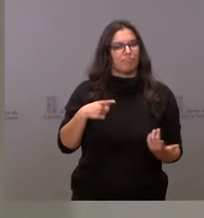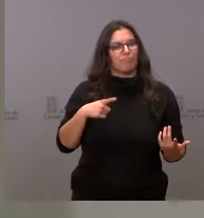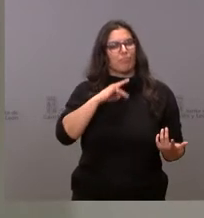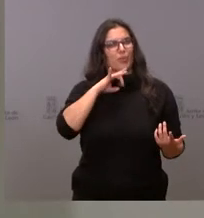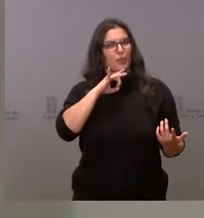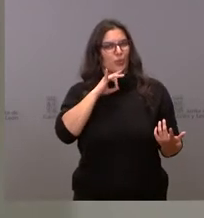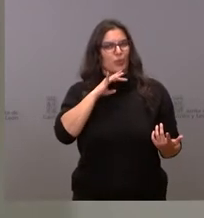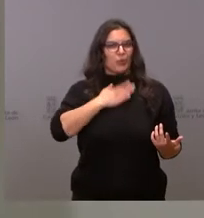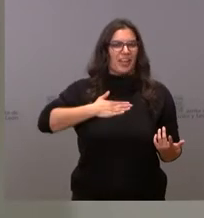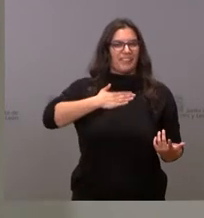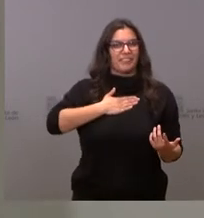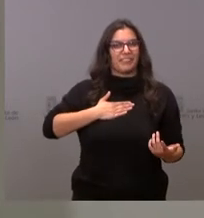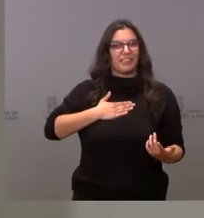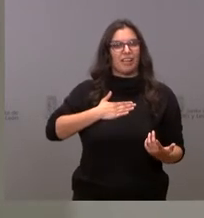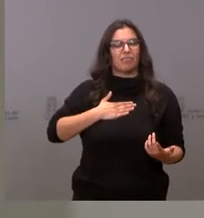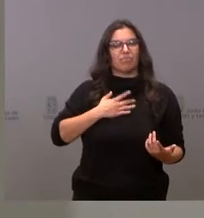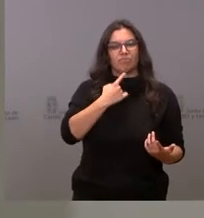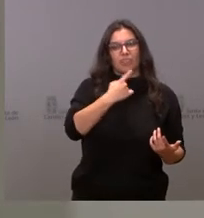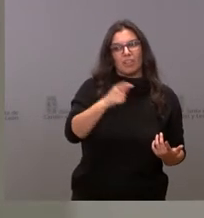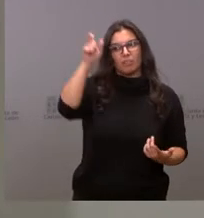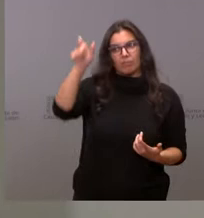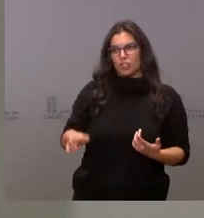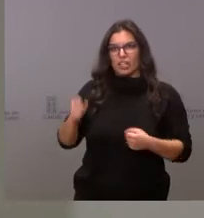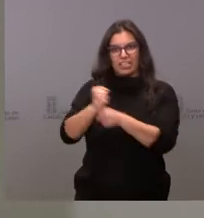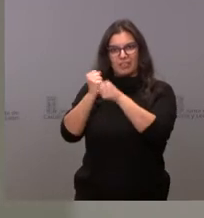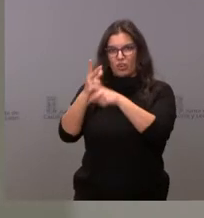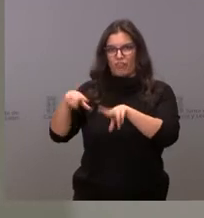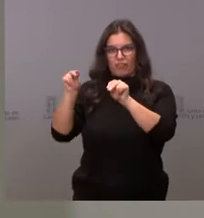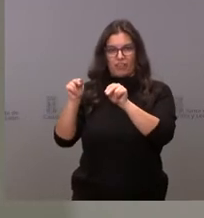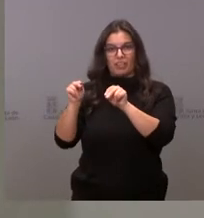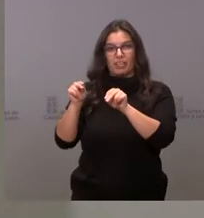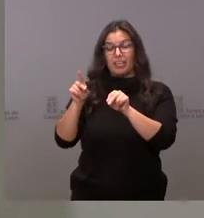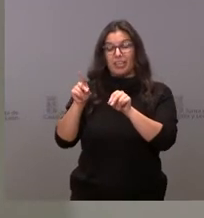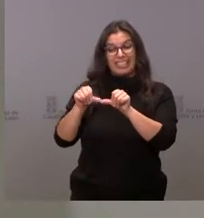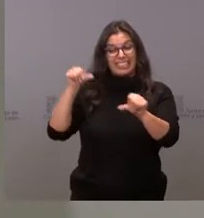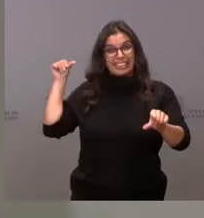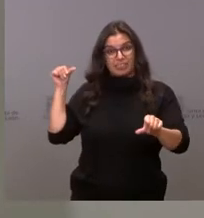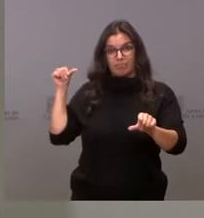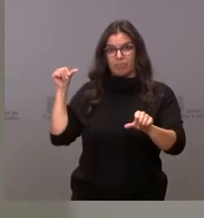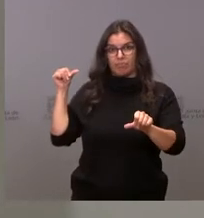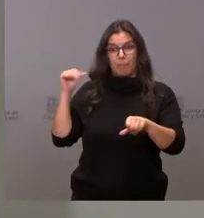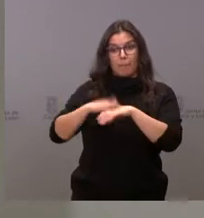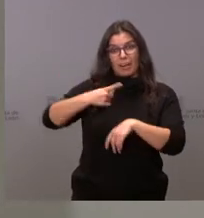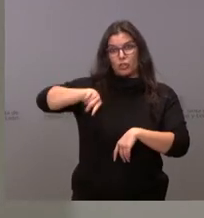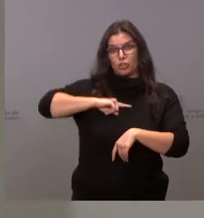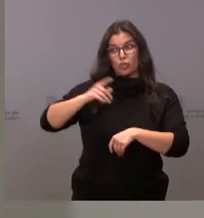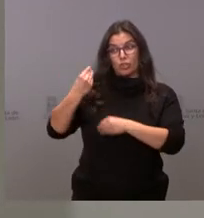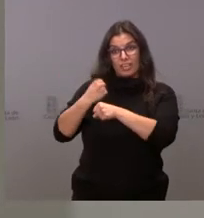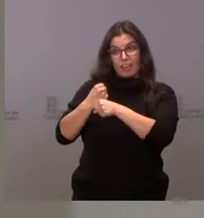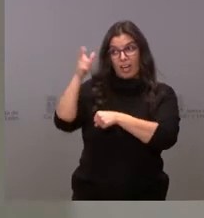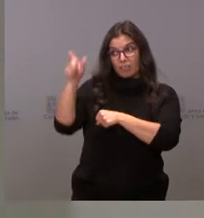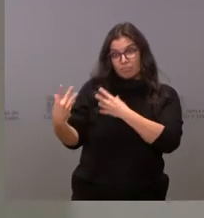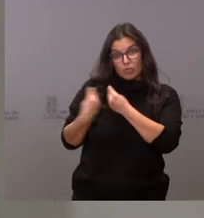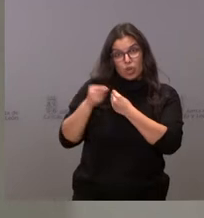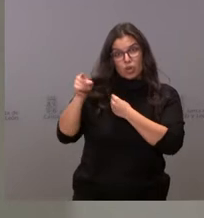tener que comunicar este cese. sido una suerte inmensa para nosotros poder trabajar con una